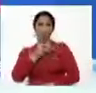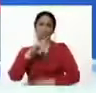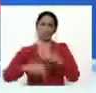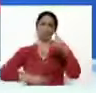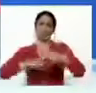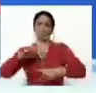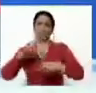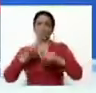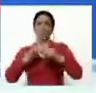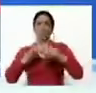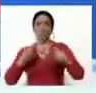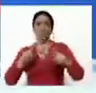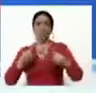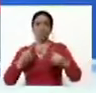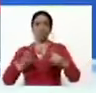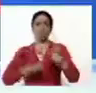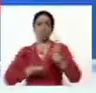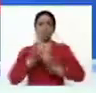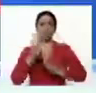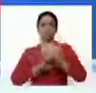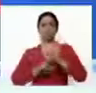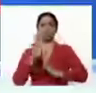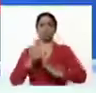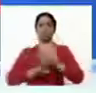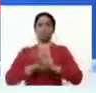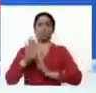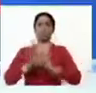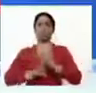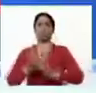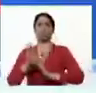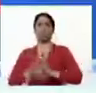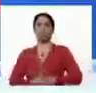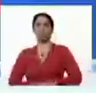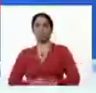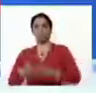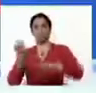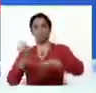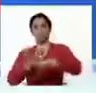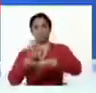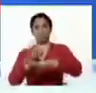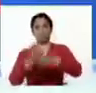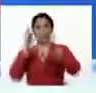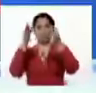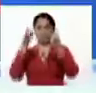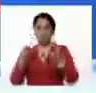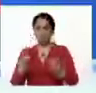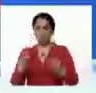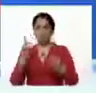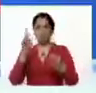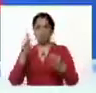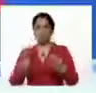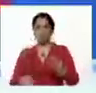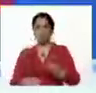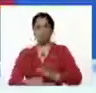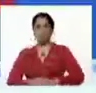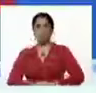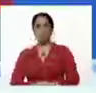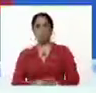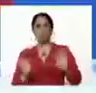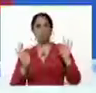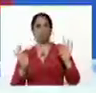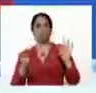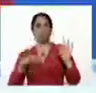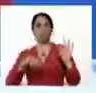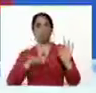para que crezca la economía real. Y particularmente para